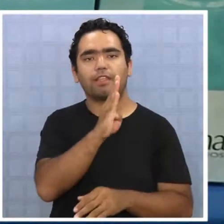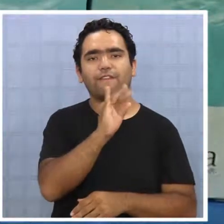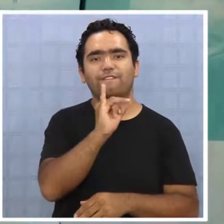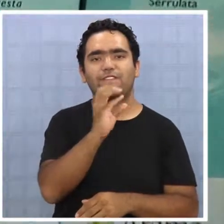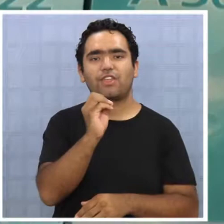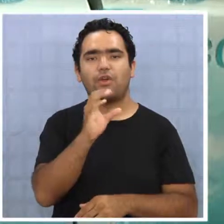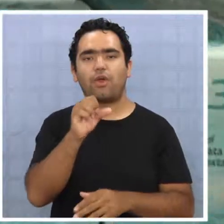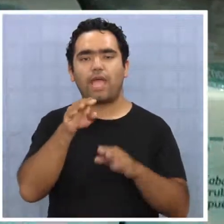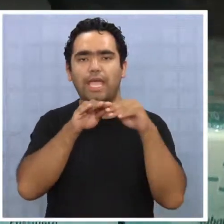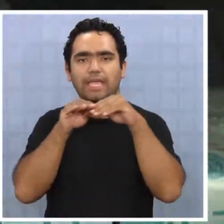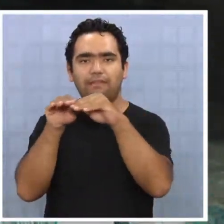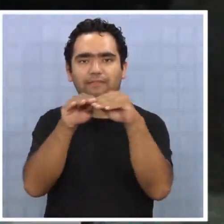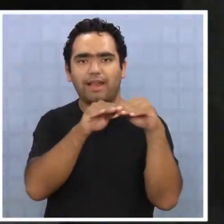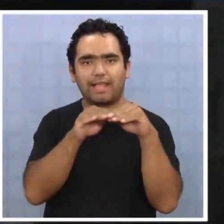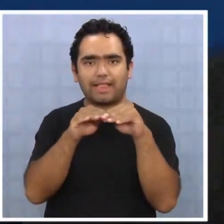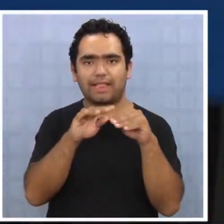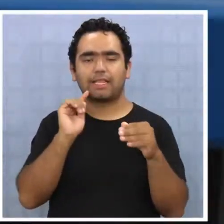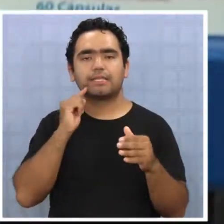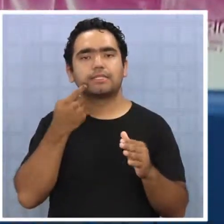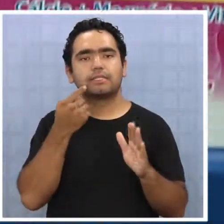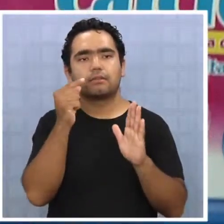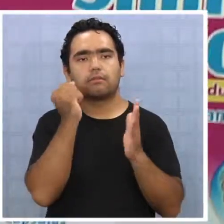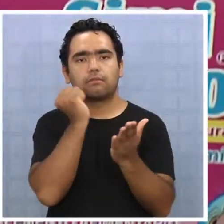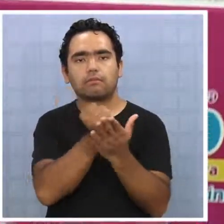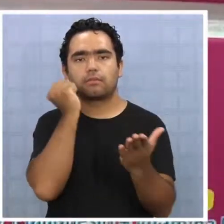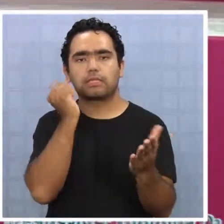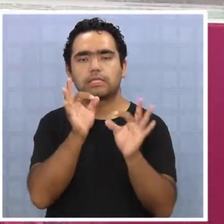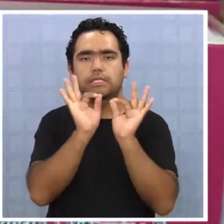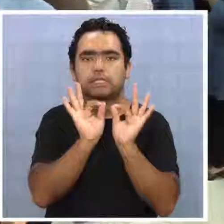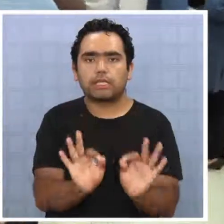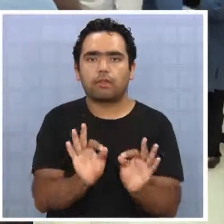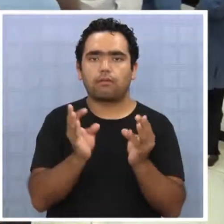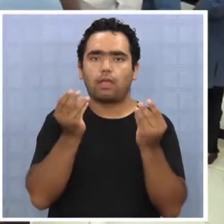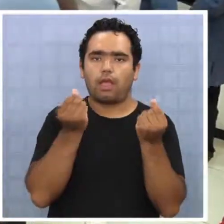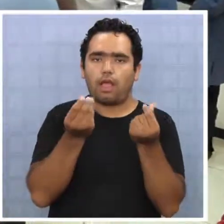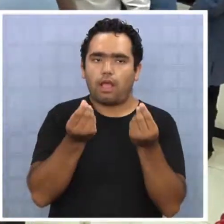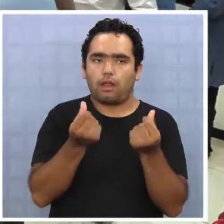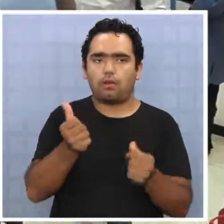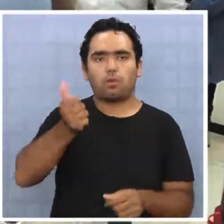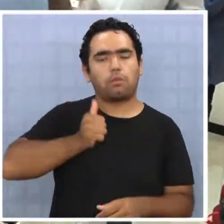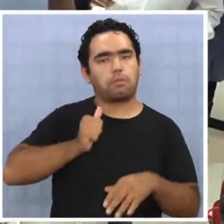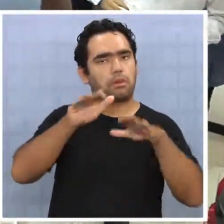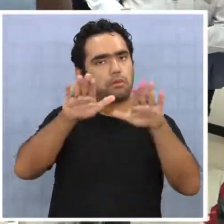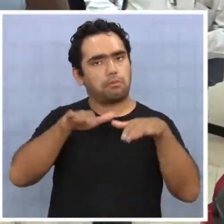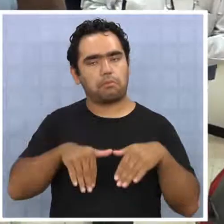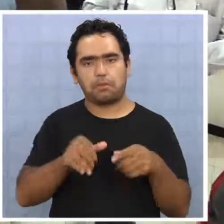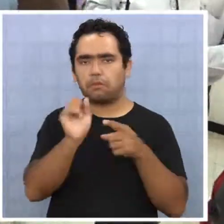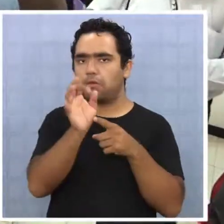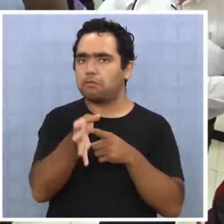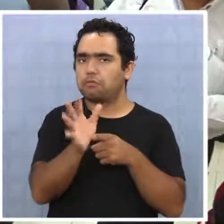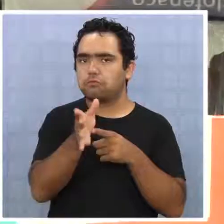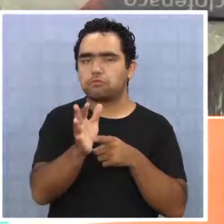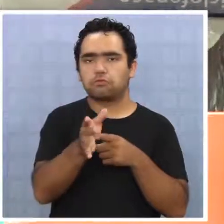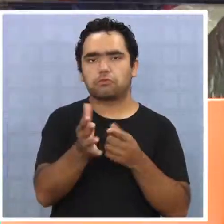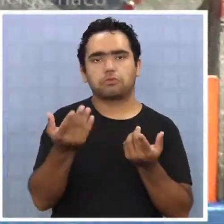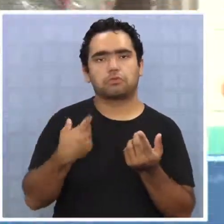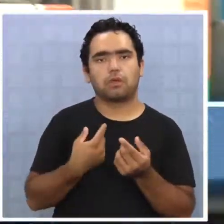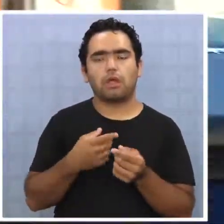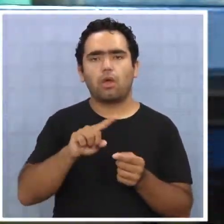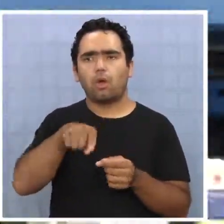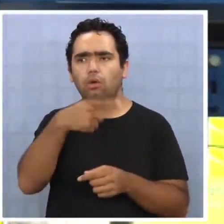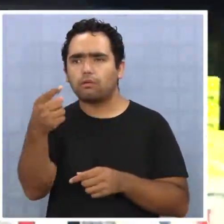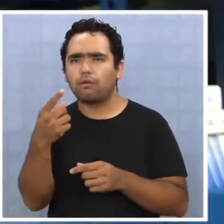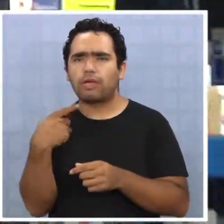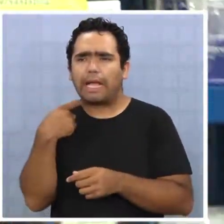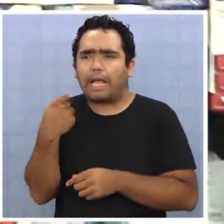significa que el medicamento estará certificado en cuanto a calidad y cumple la misma función que aquel de un valor económico mayor.